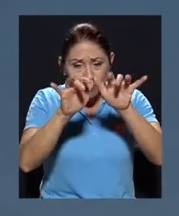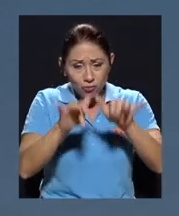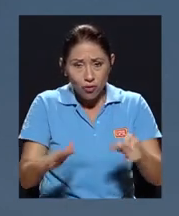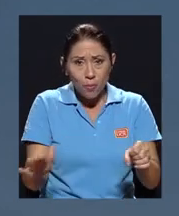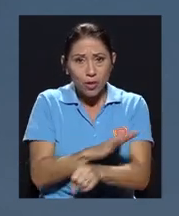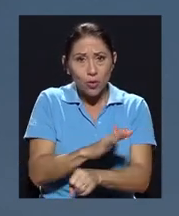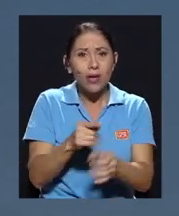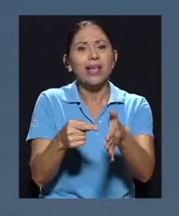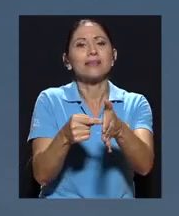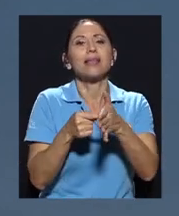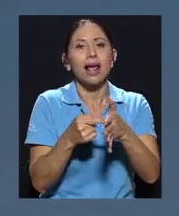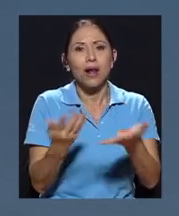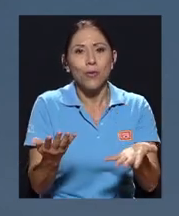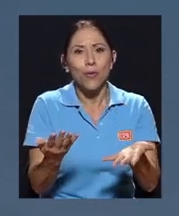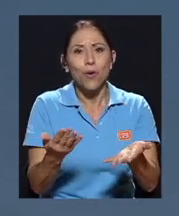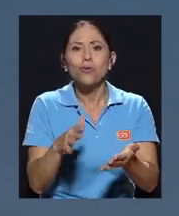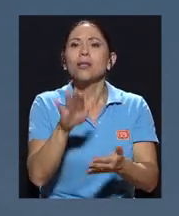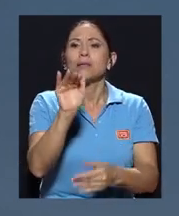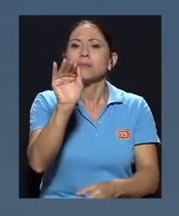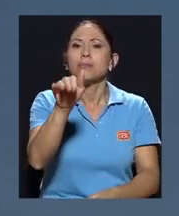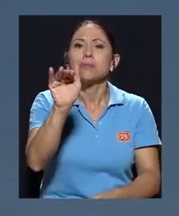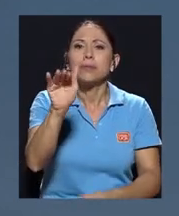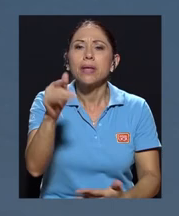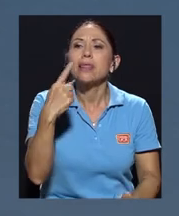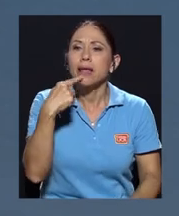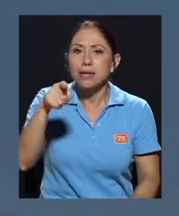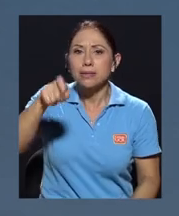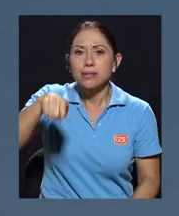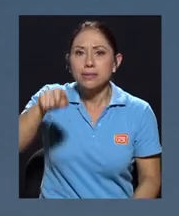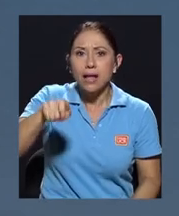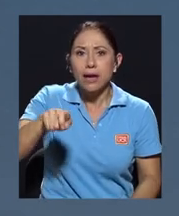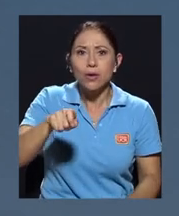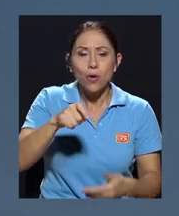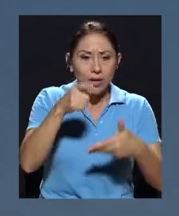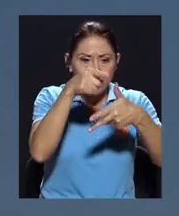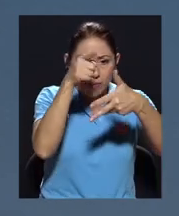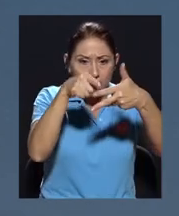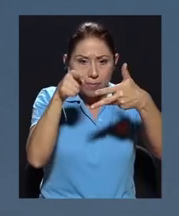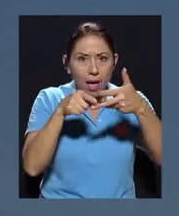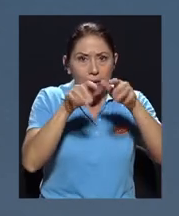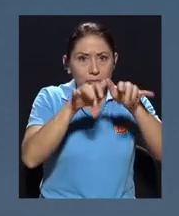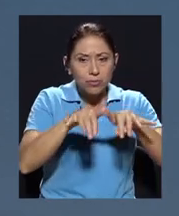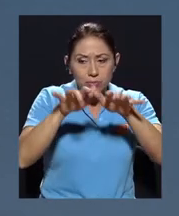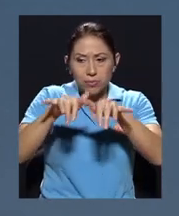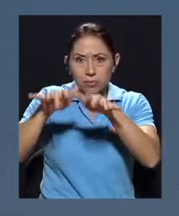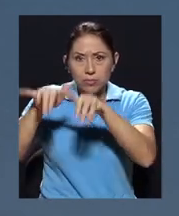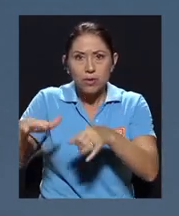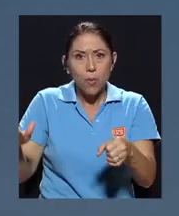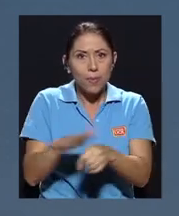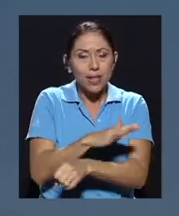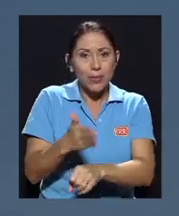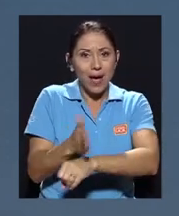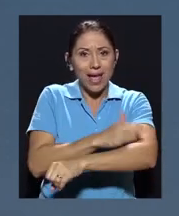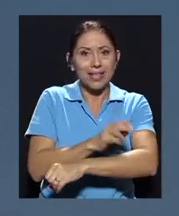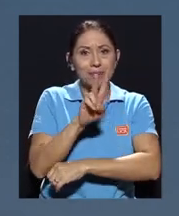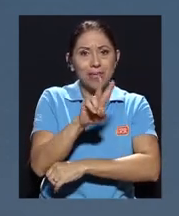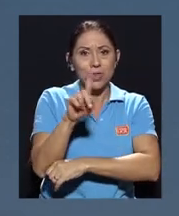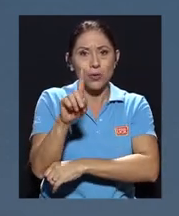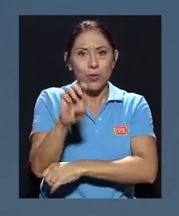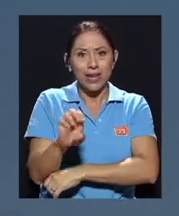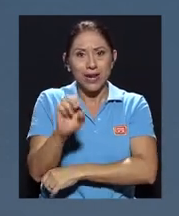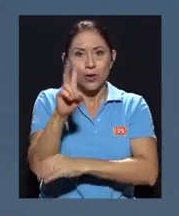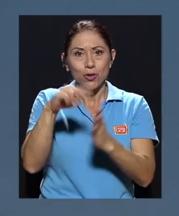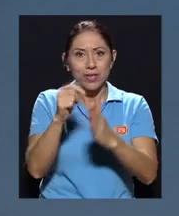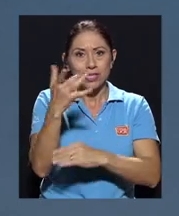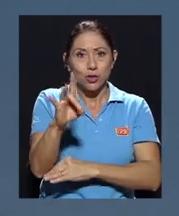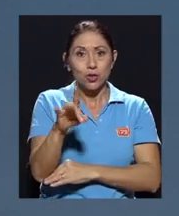exíjalo. Tócale la puerta y dígale que es necesario que cada uno de sus formularios esté completo antes del 21 de enero de 2018. Si